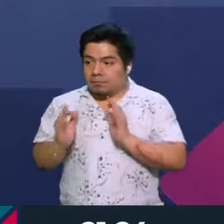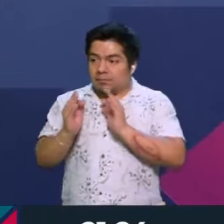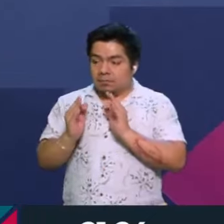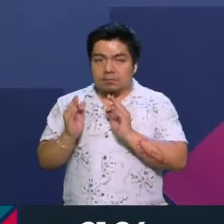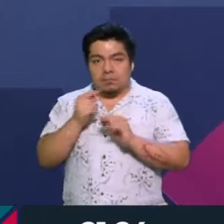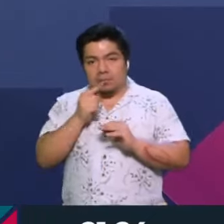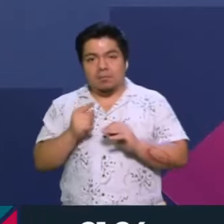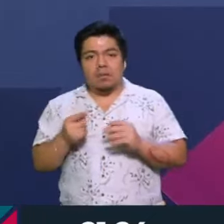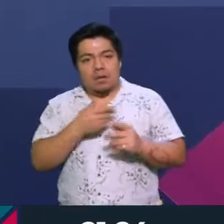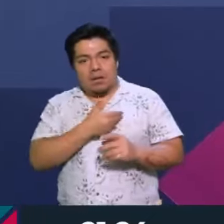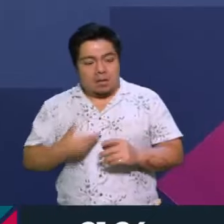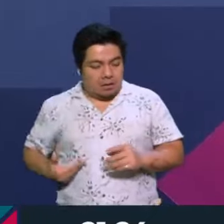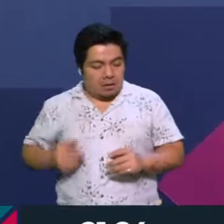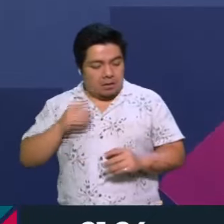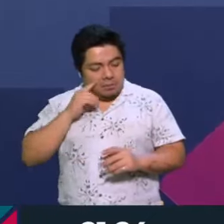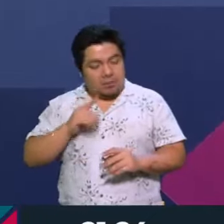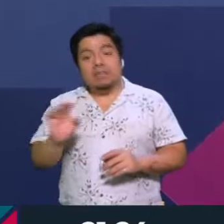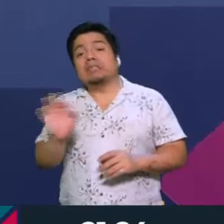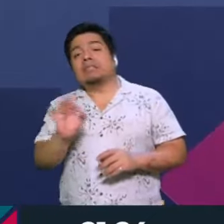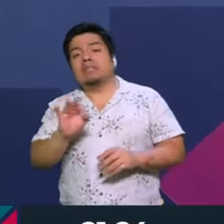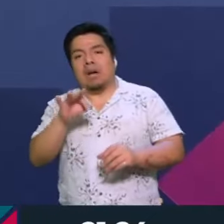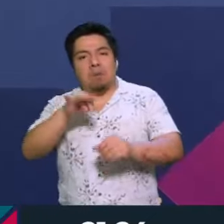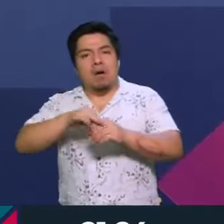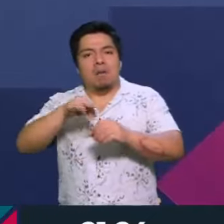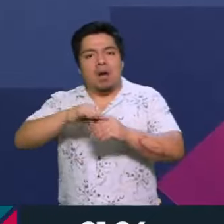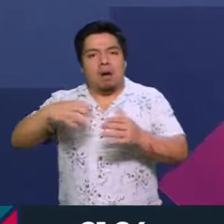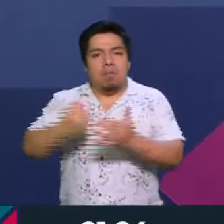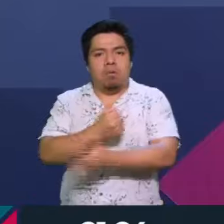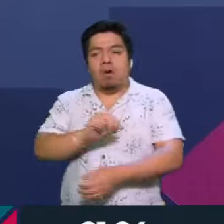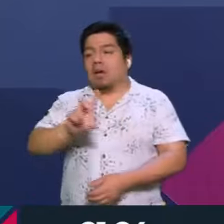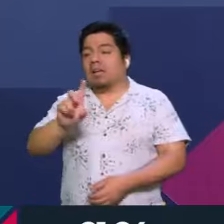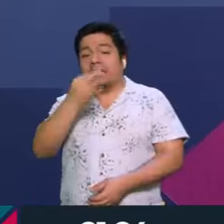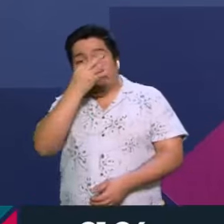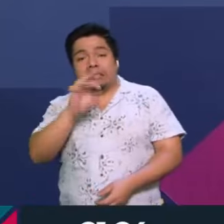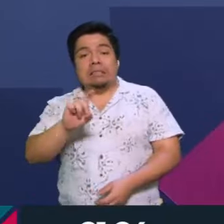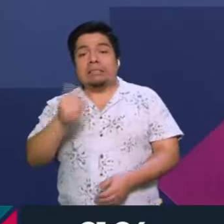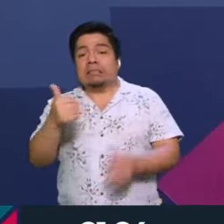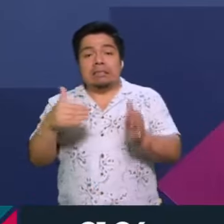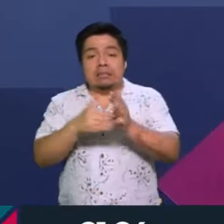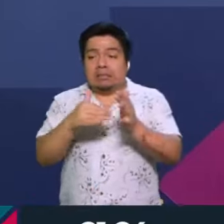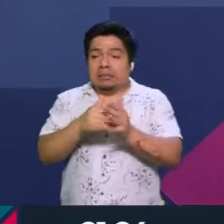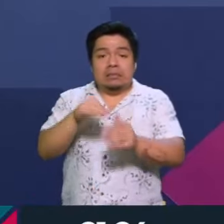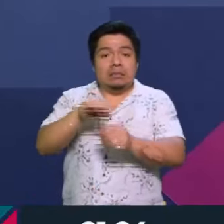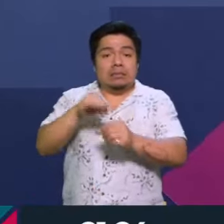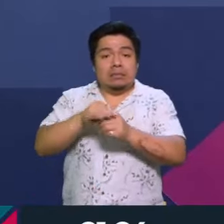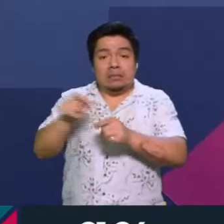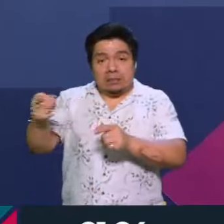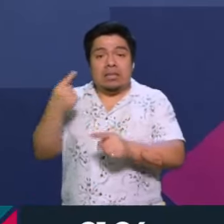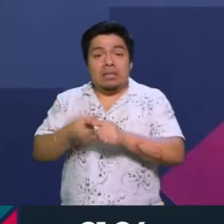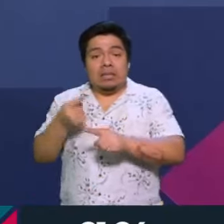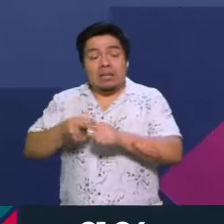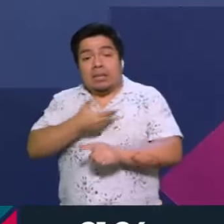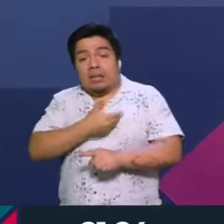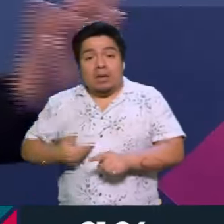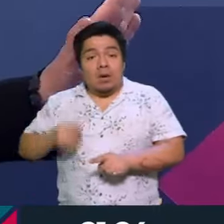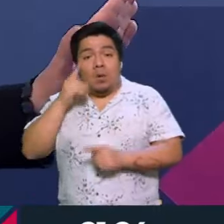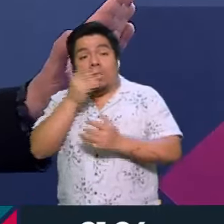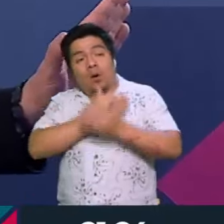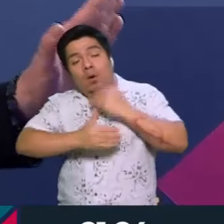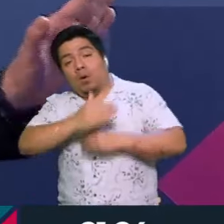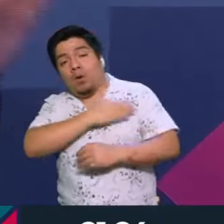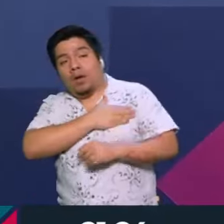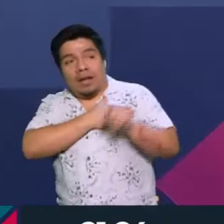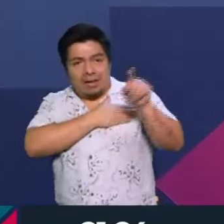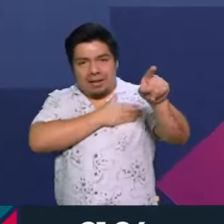momento frente a la presidenta que más votos ha ganado en la historia de nuestro país, que es Claudia Sheinbaum. Entonces, eso es el símbolo del éxito en su